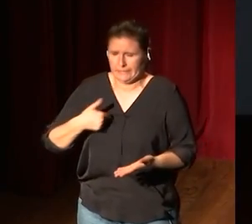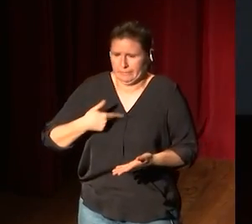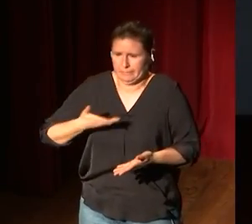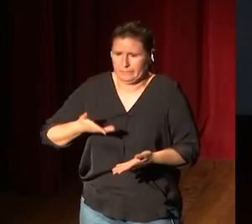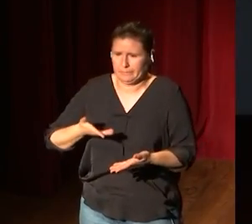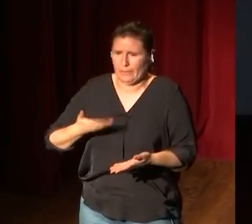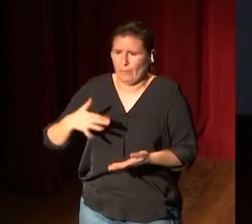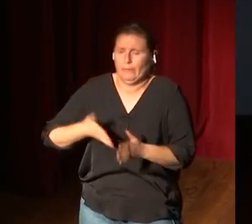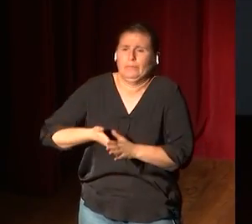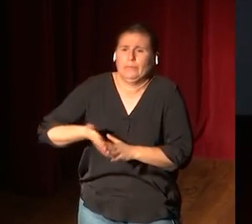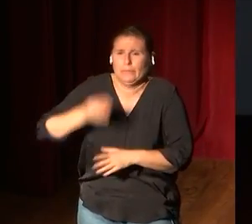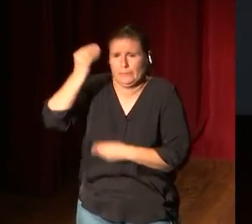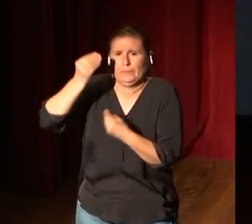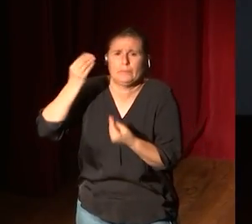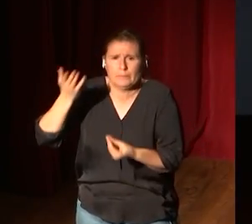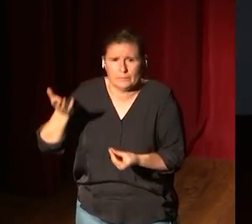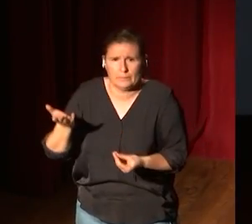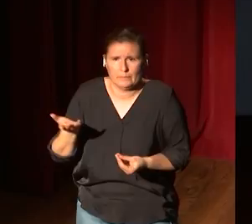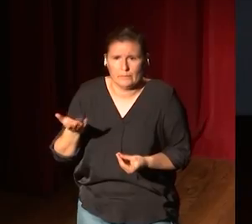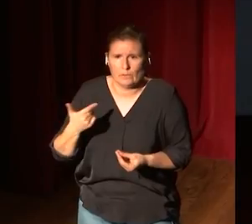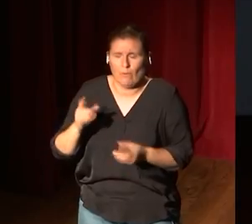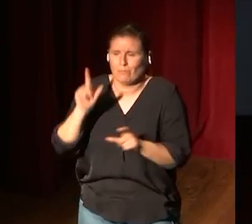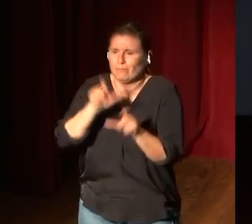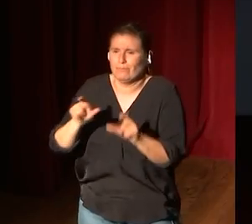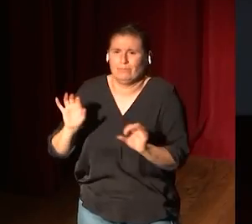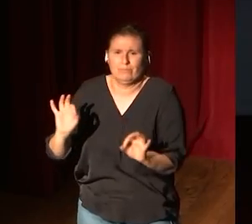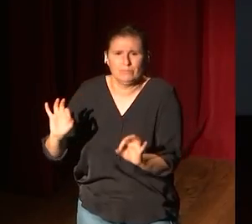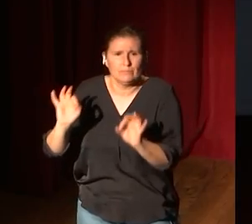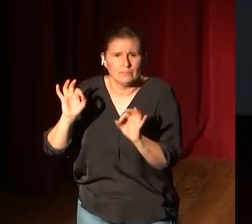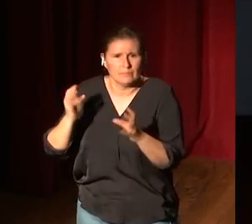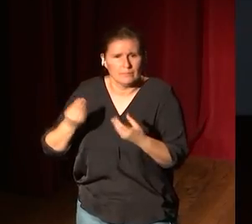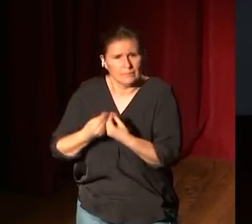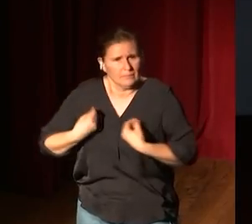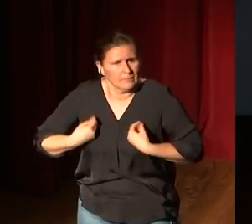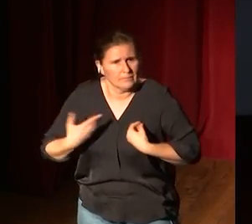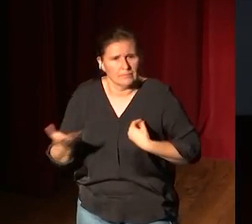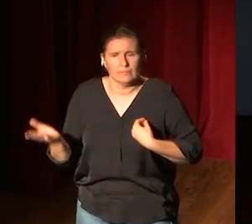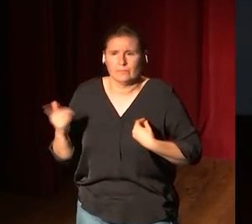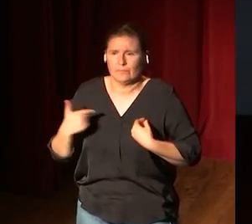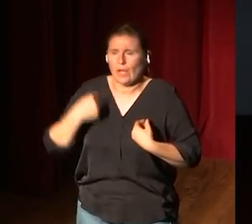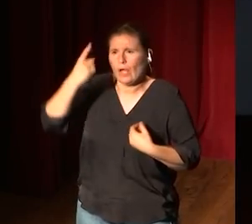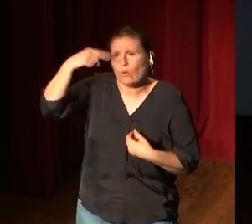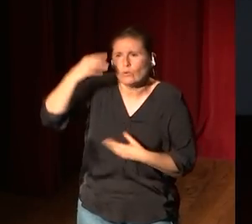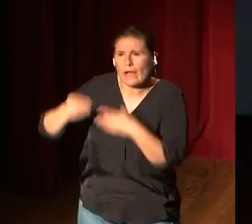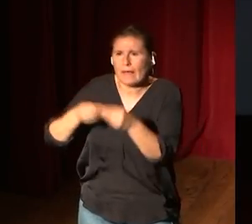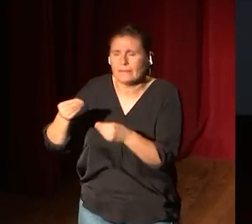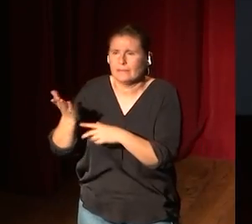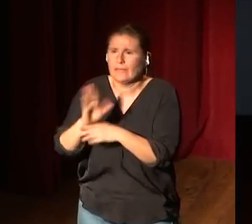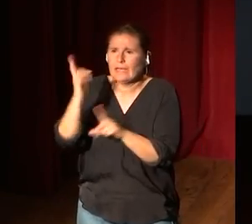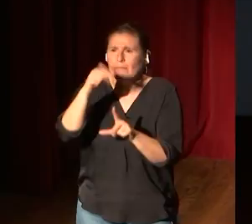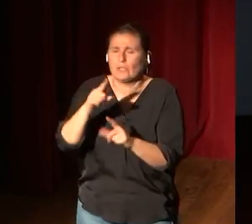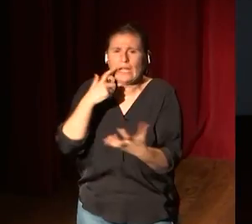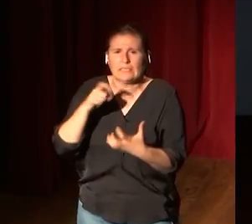como pueblo, por qué esta cultura hace estas representaciones